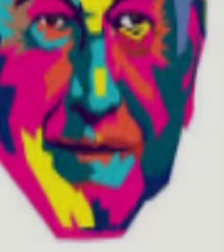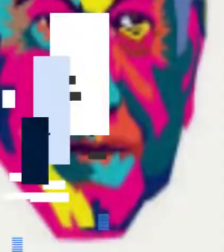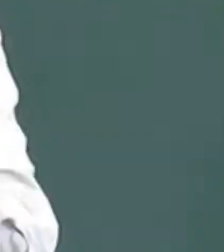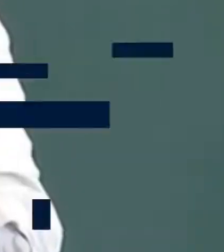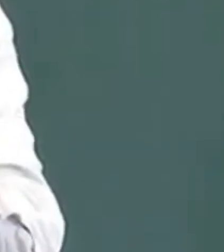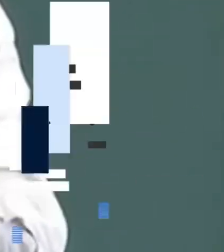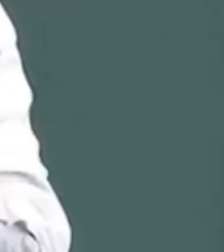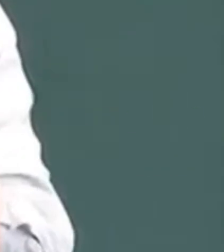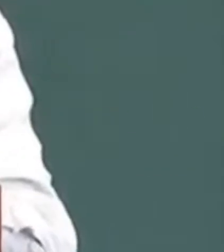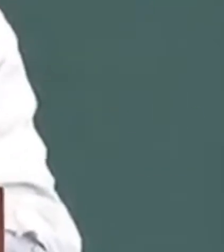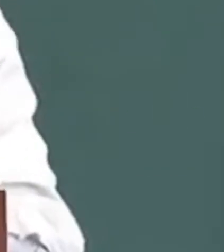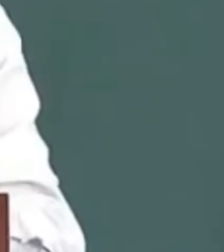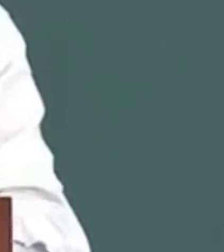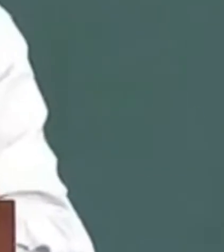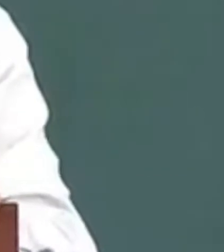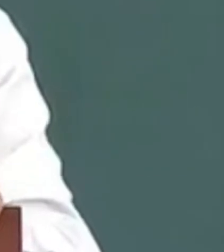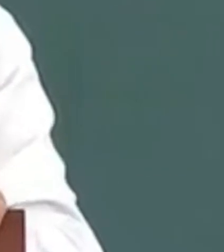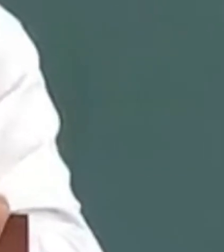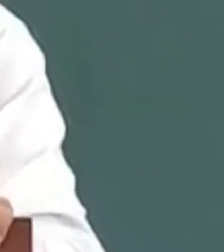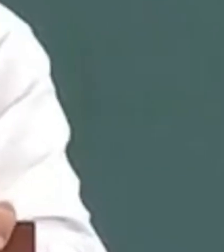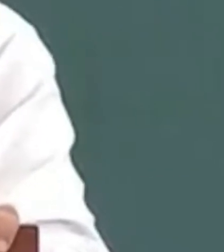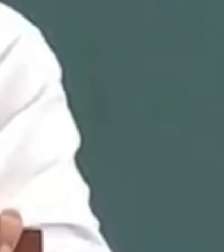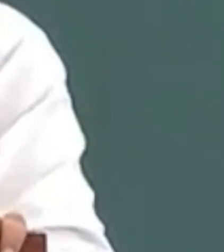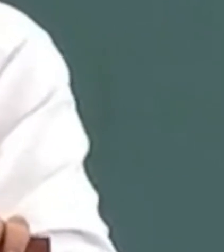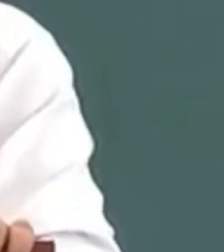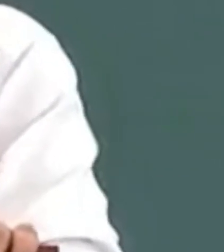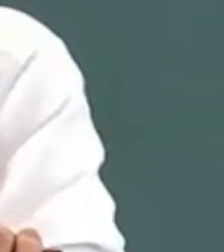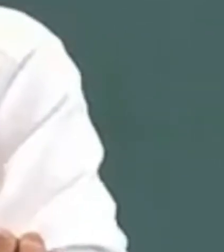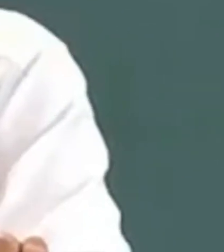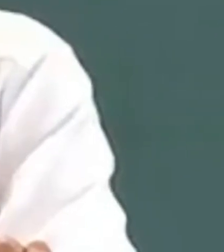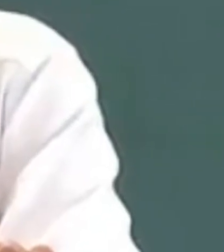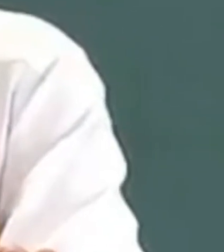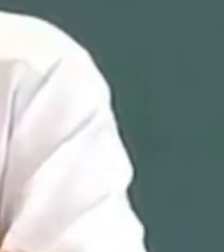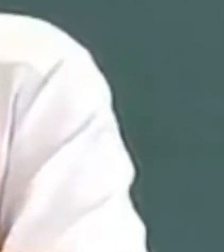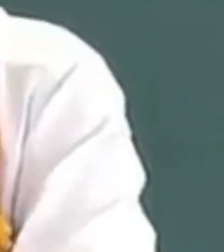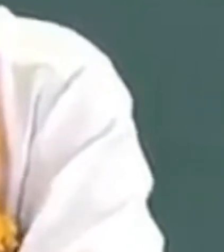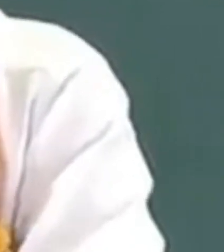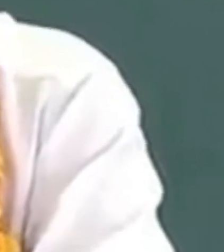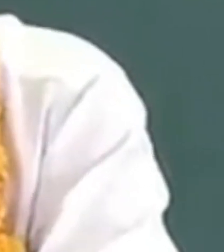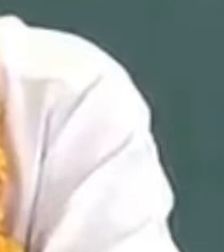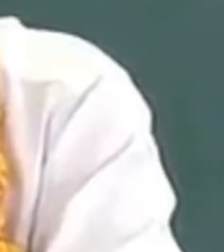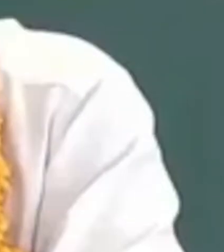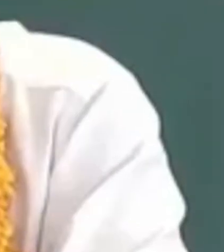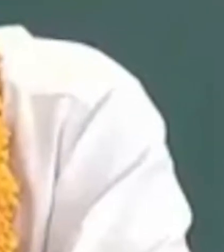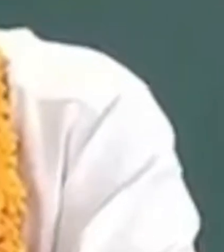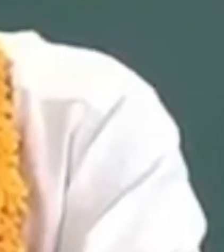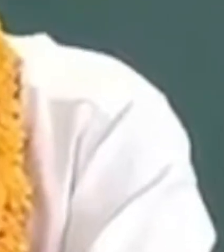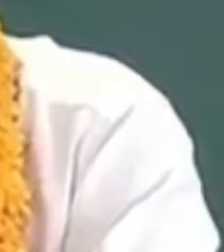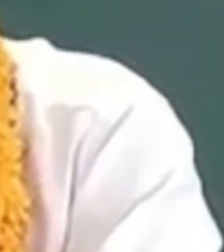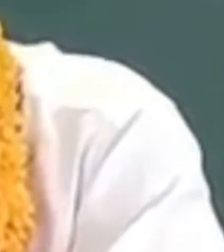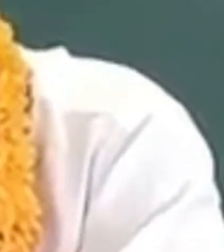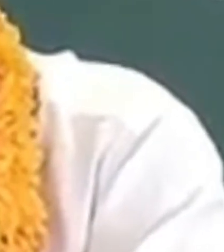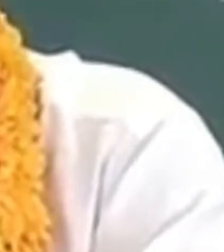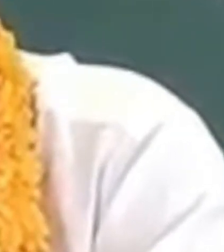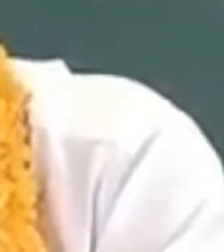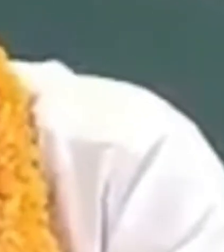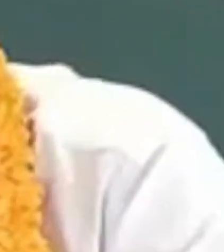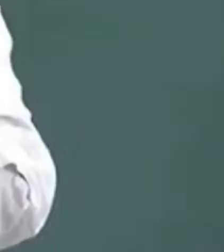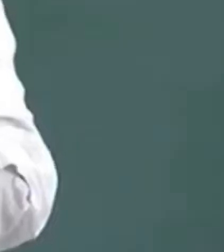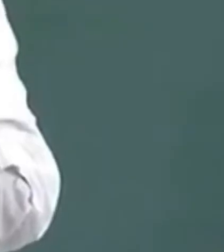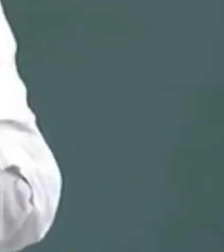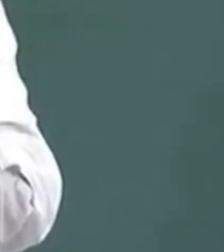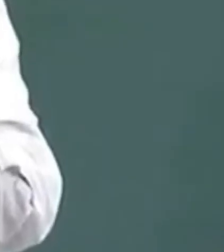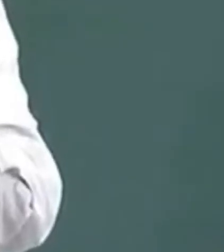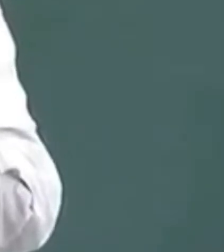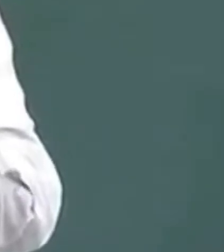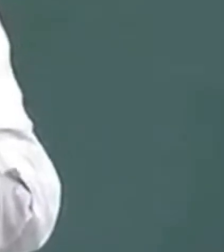Se va a desterrar la corrupción del país y se va a desterrar la corrupción y la impunidad.